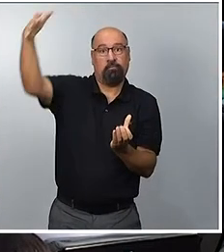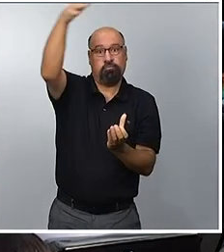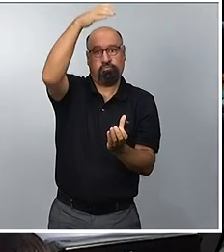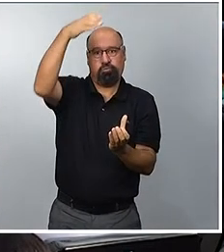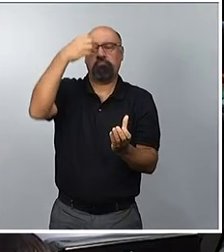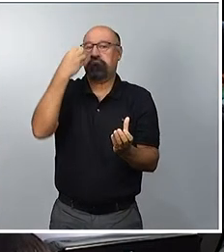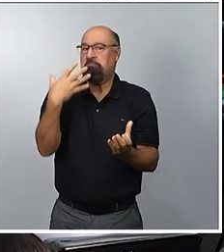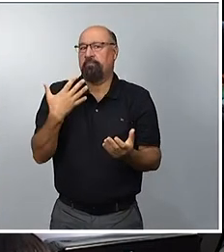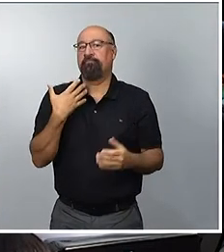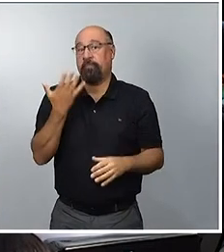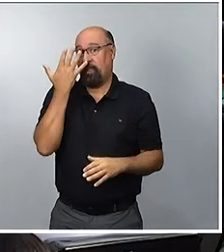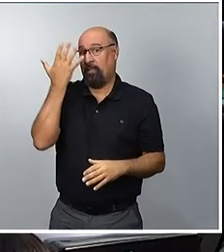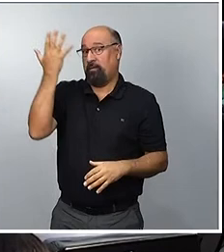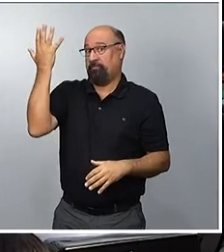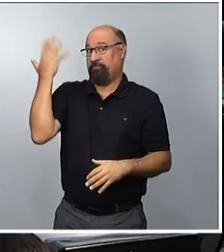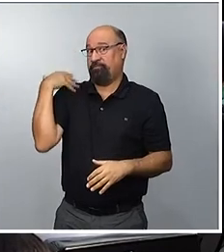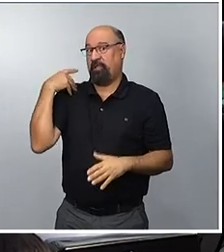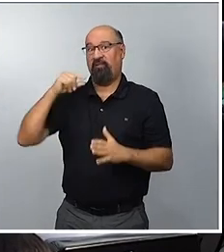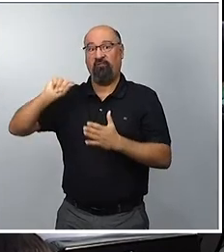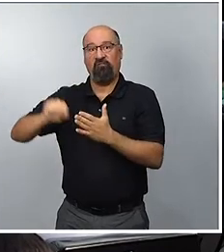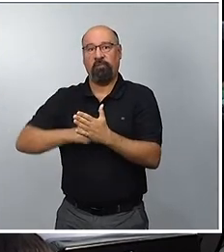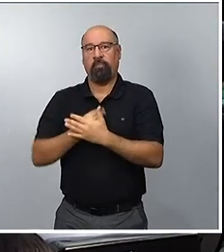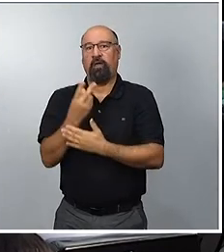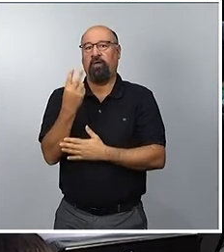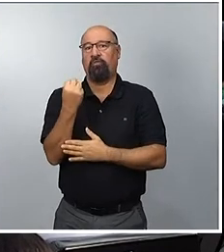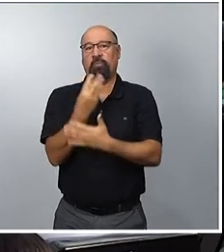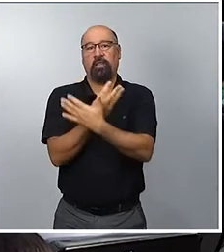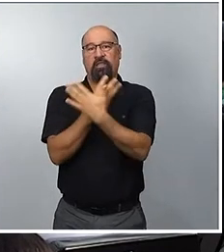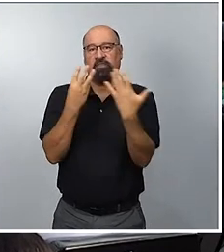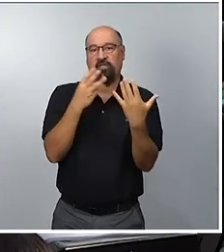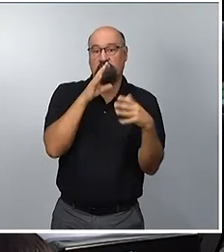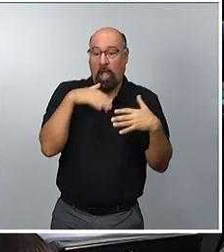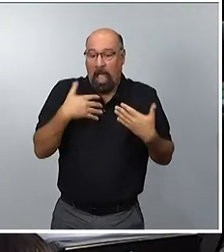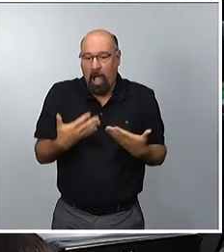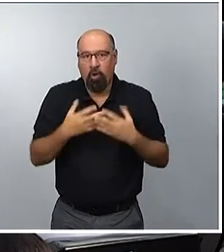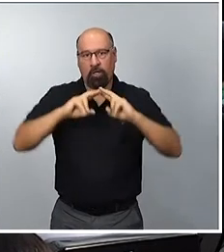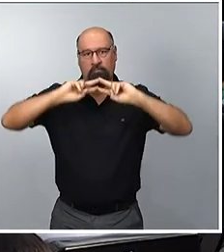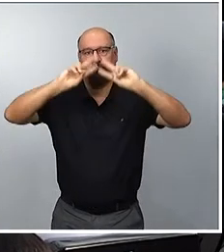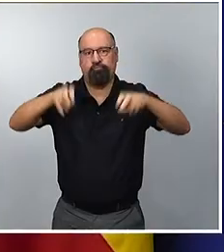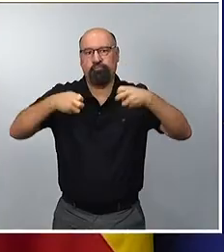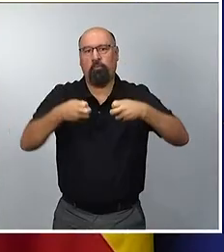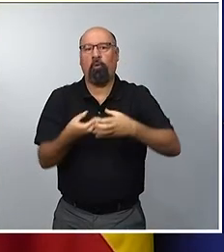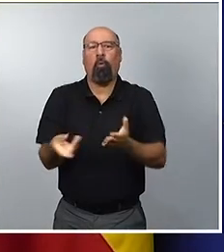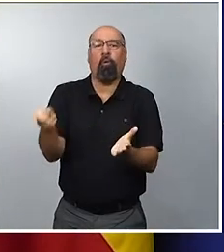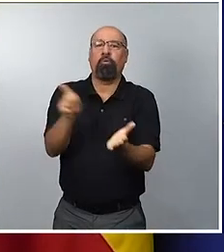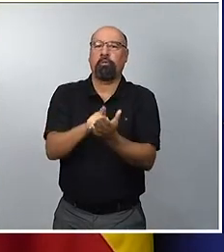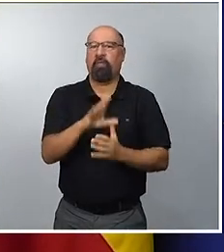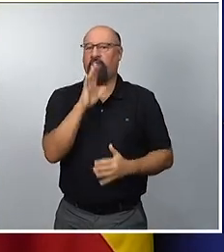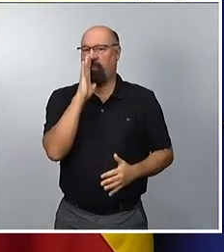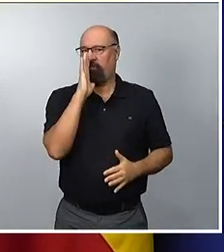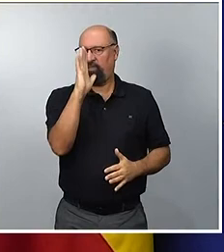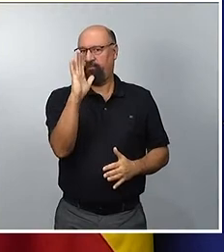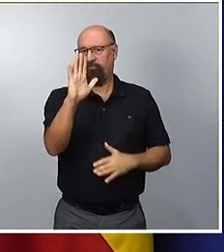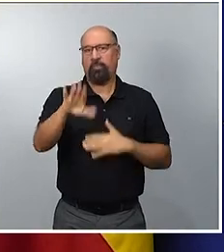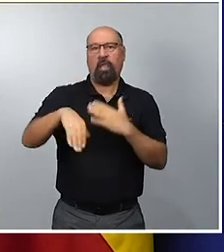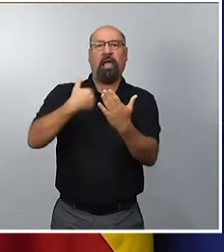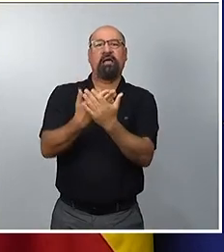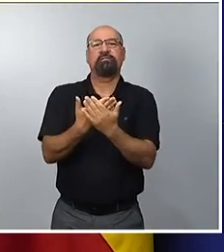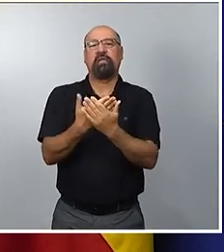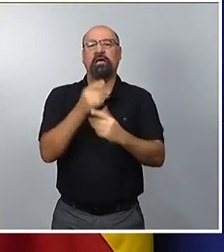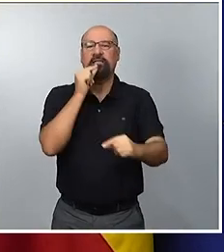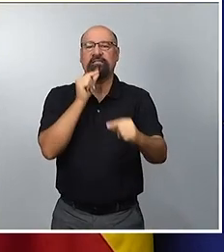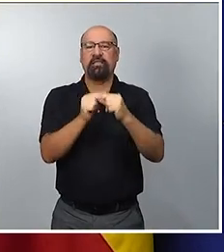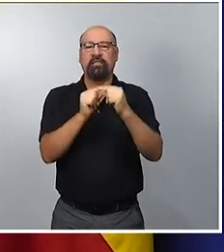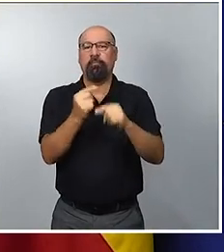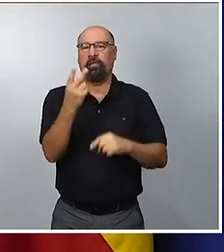cinco años, el año 2018, y lo hacemos, por tanto, vigente otros cinco años adicionales hasta septiembre del 2028.